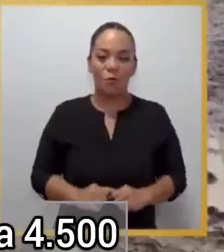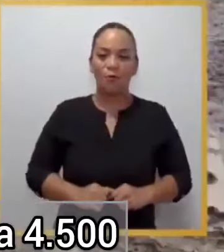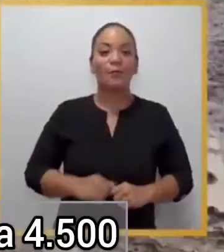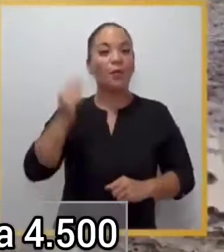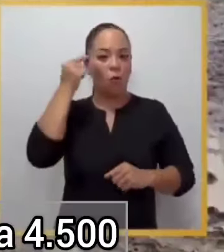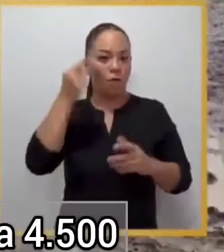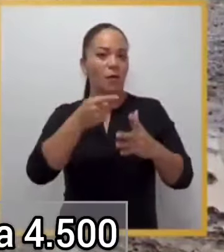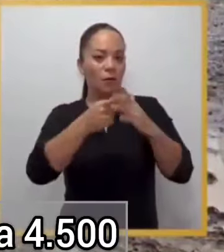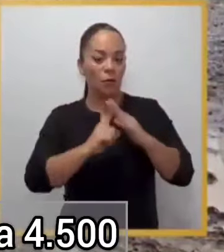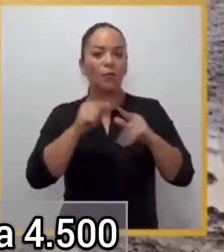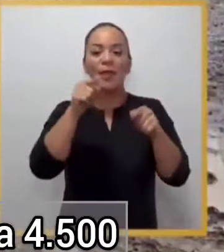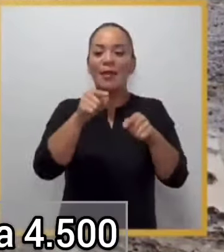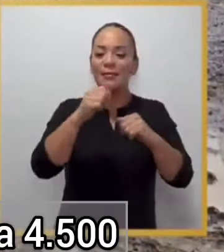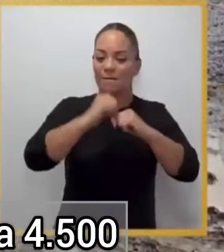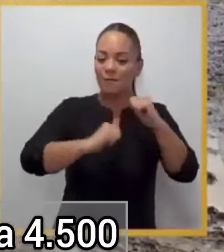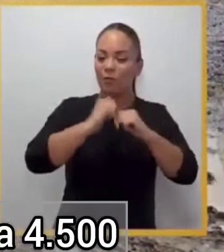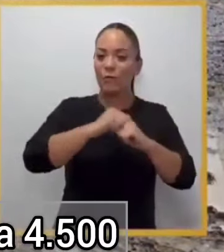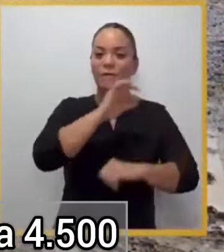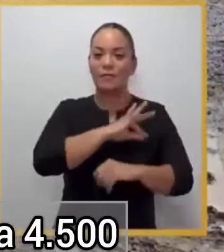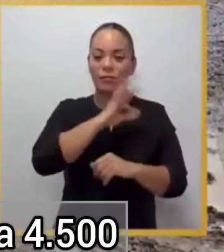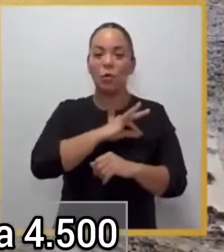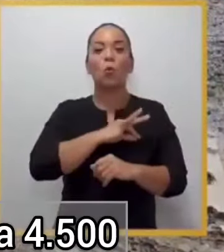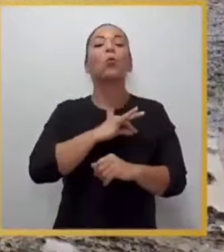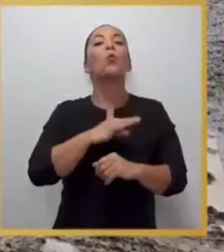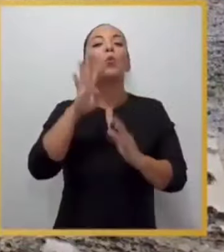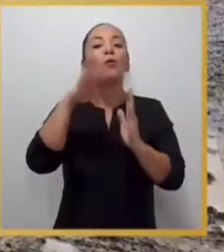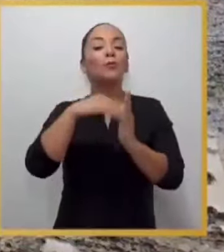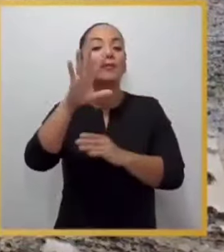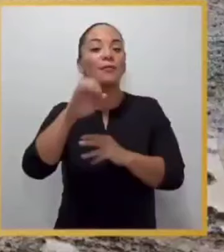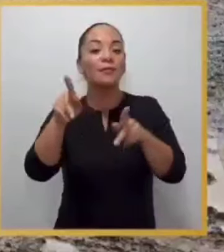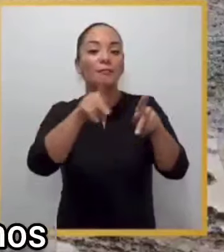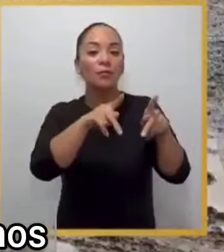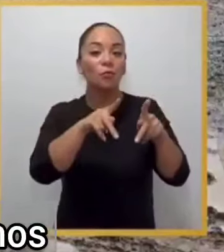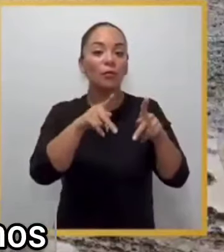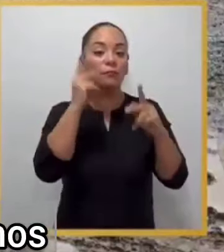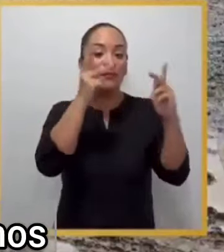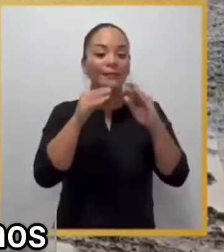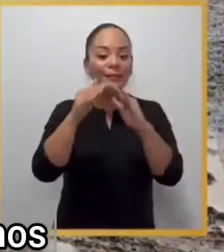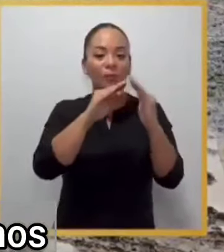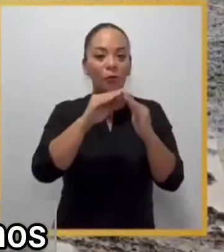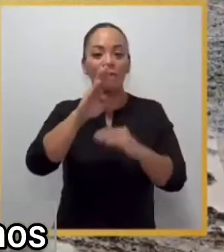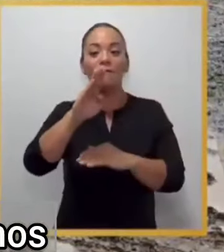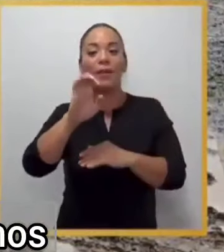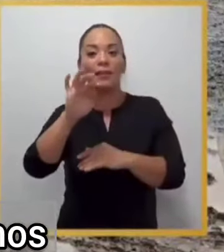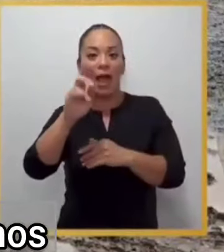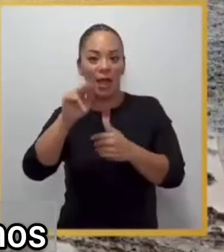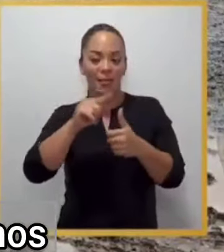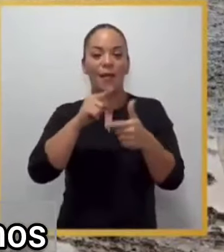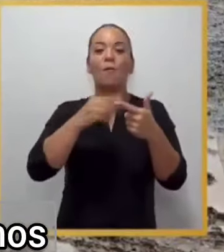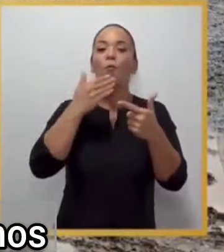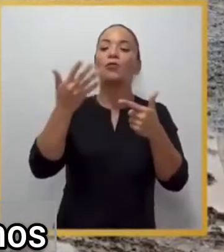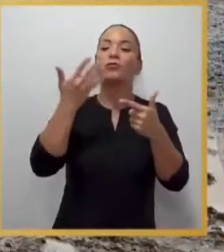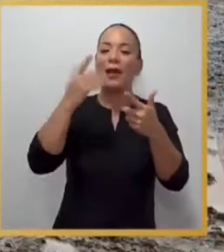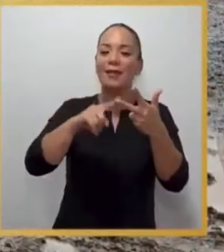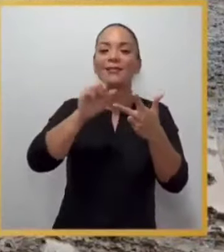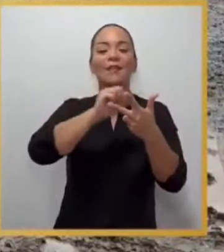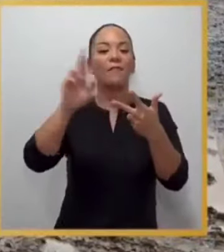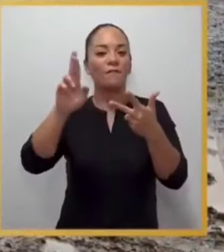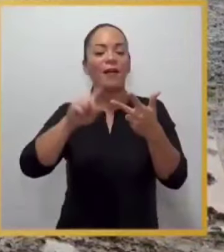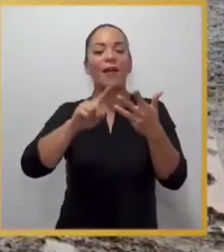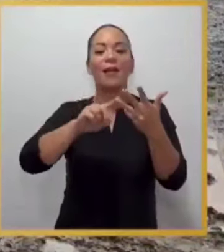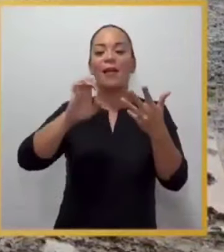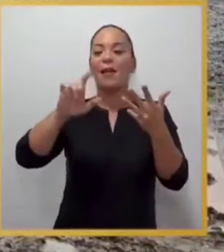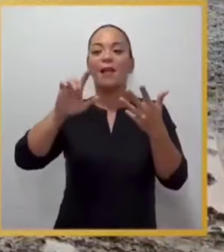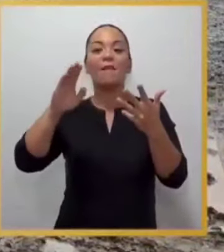Esta infraestructura beneficiará en forma directa a 4.500 vecinos de las comunidades de Betania, Buenos Aires, San